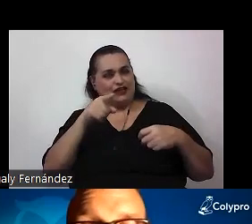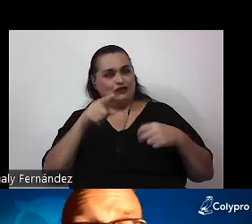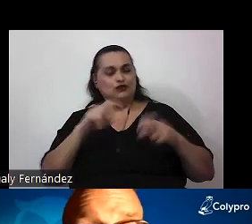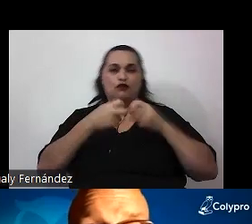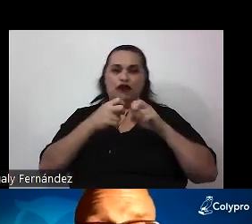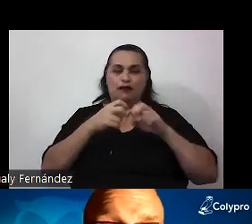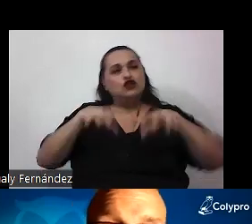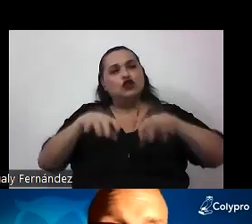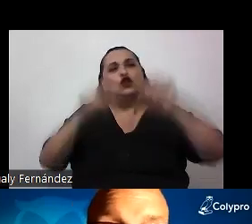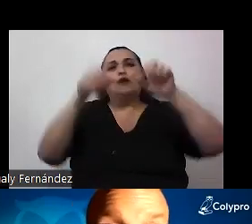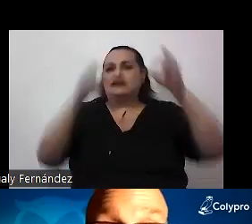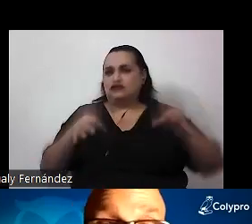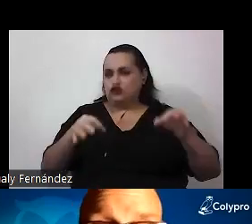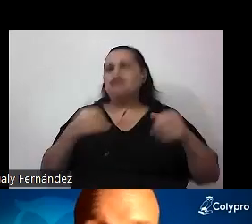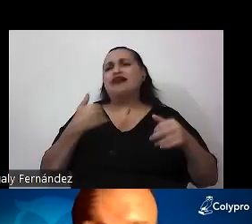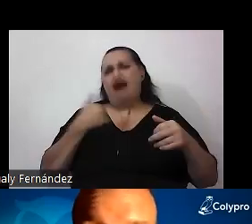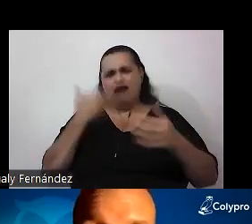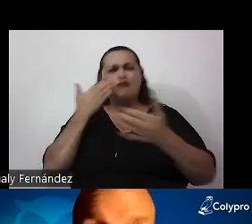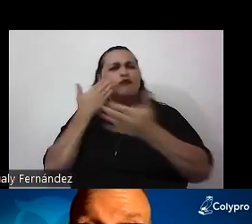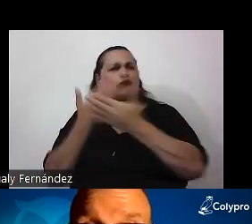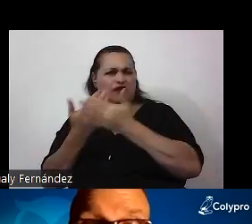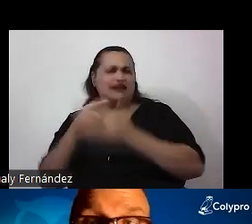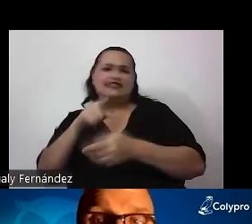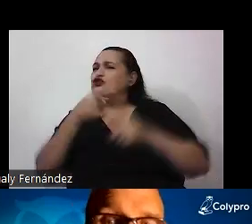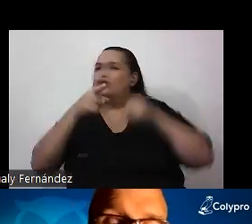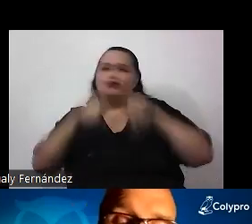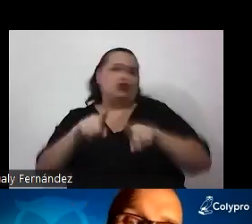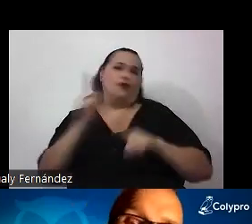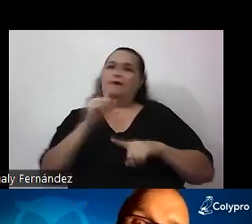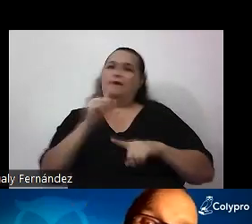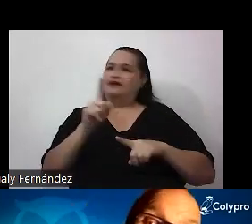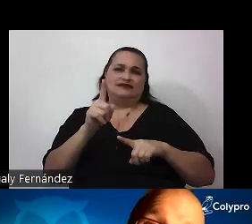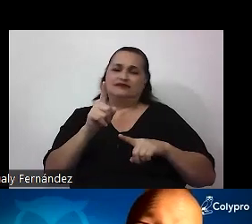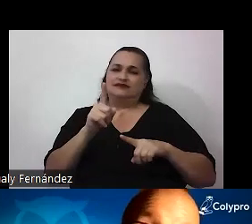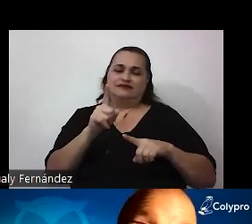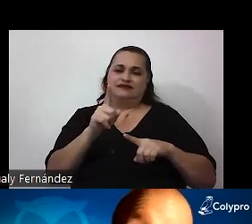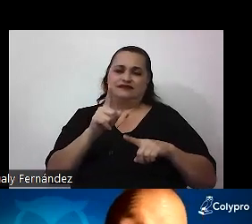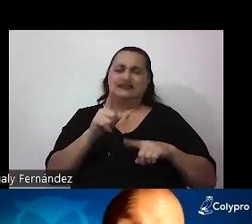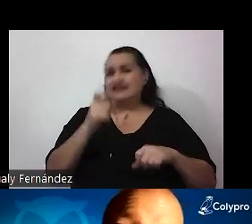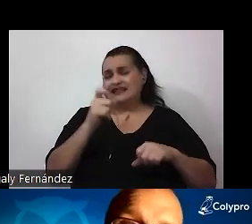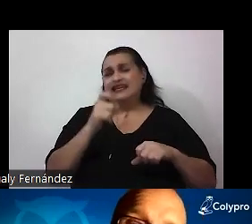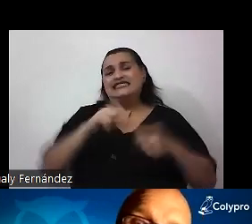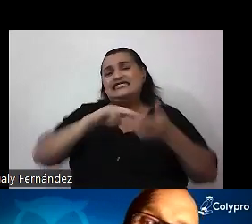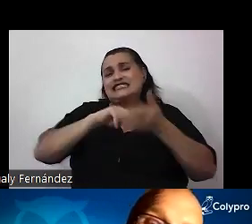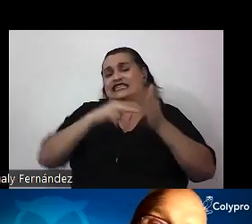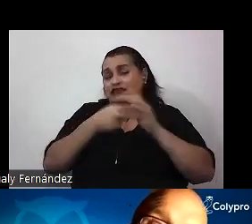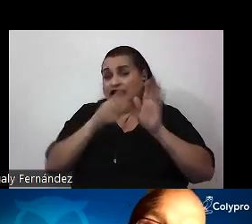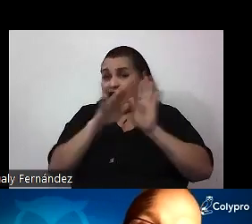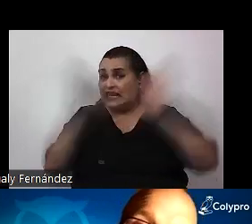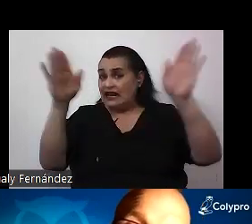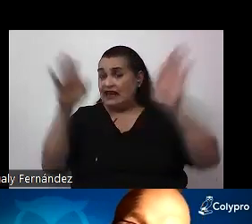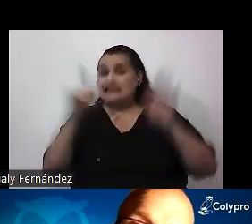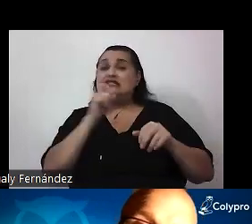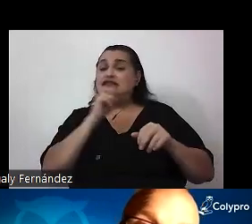Hay mucha evidencia que muestra que esto no sucede, simplemente no sucede. En general es difícil que el